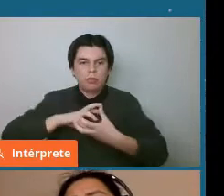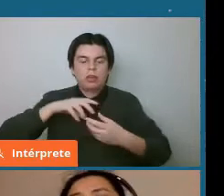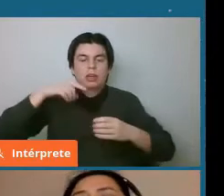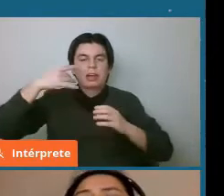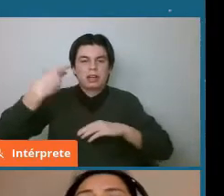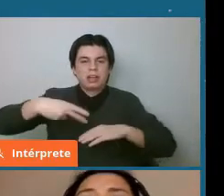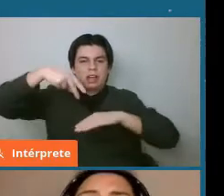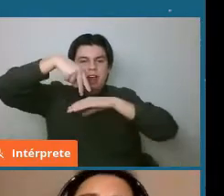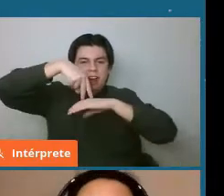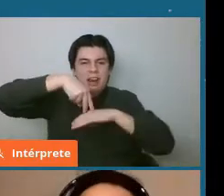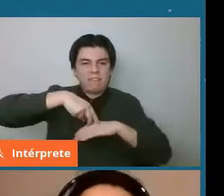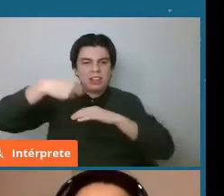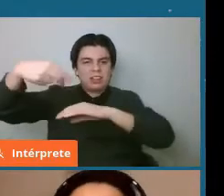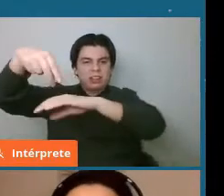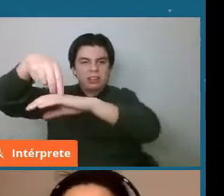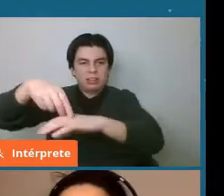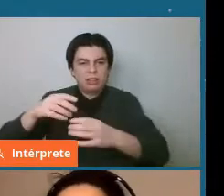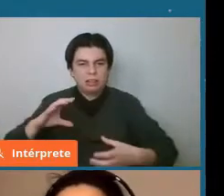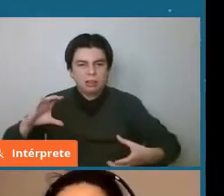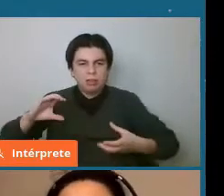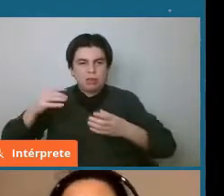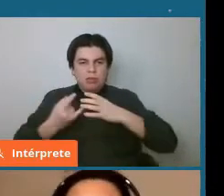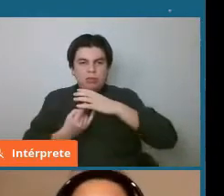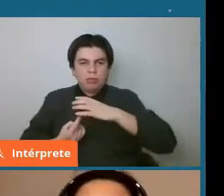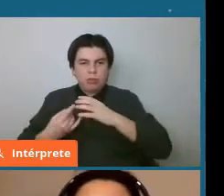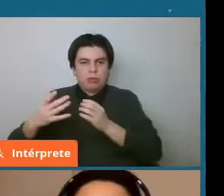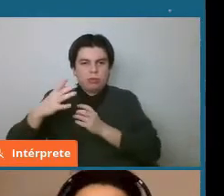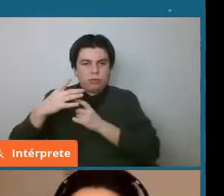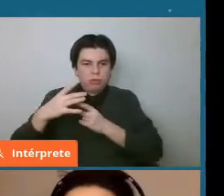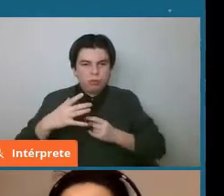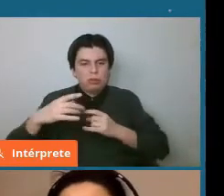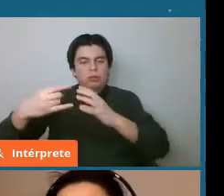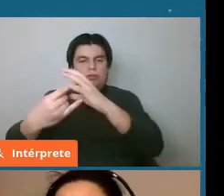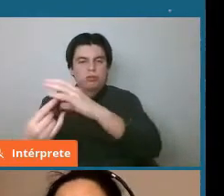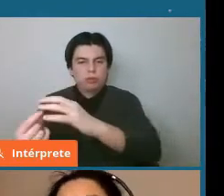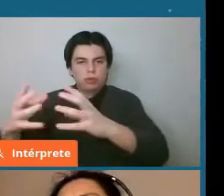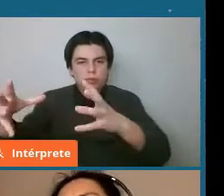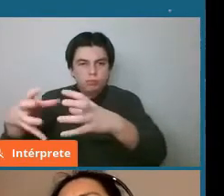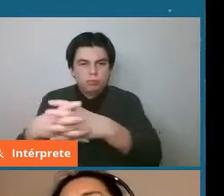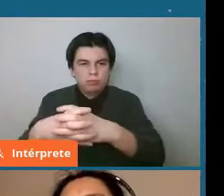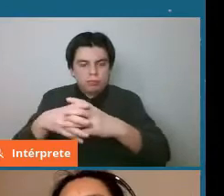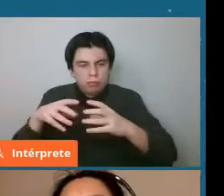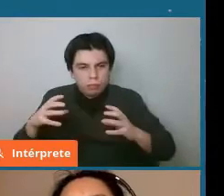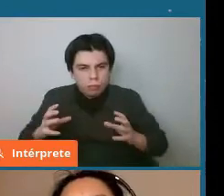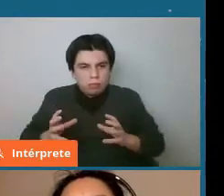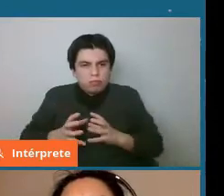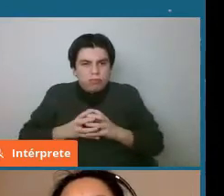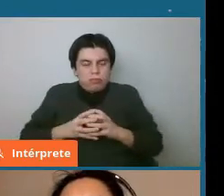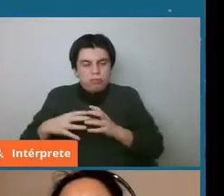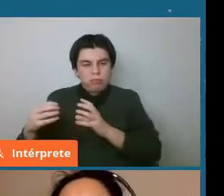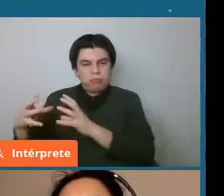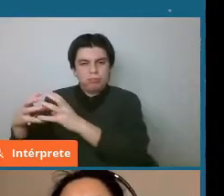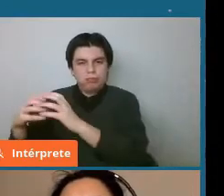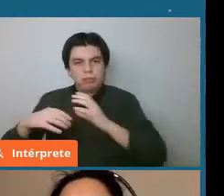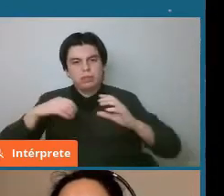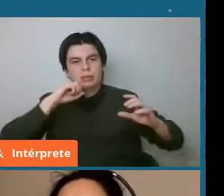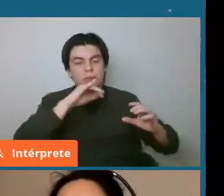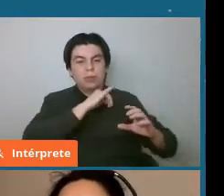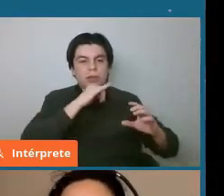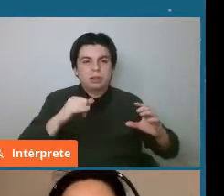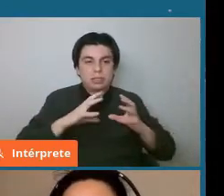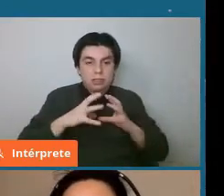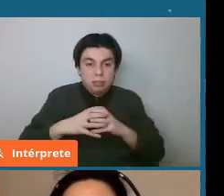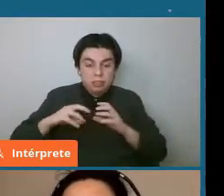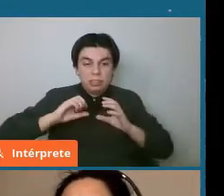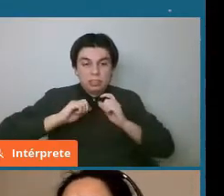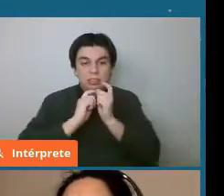jerárquicamente las entidades planetarias protoplanetarias que luego van a ser las que van